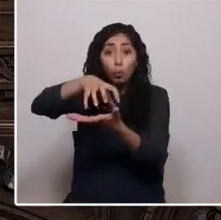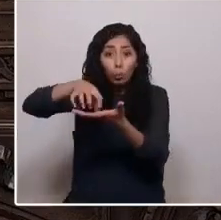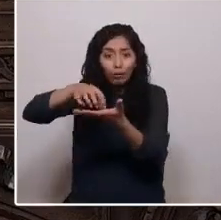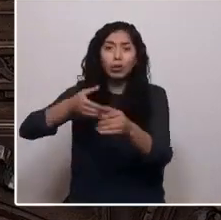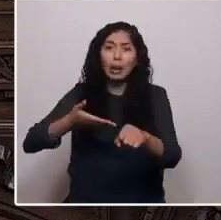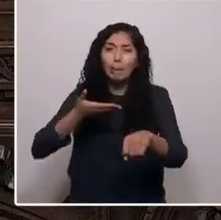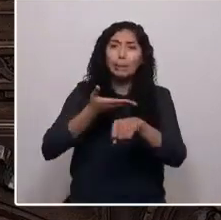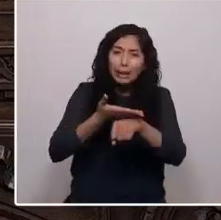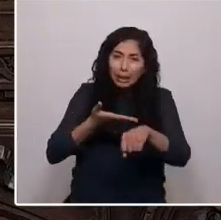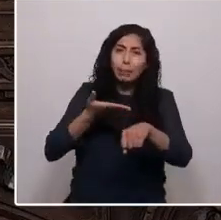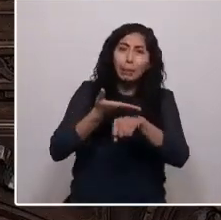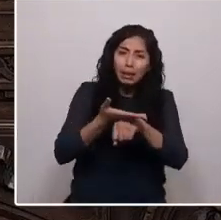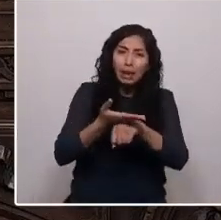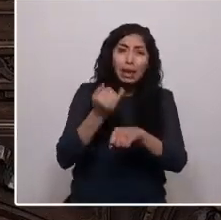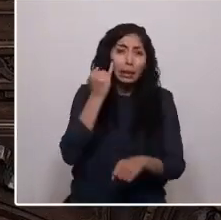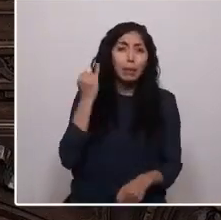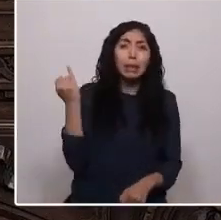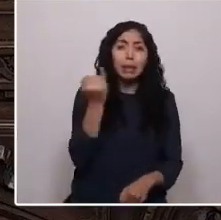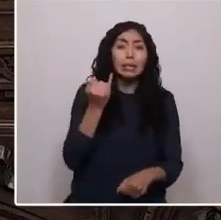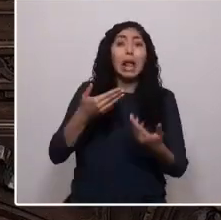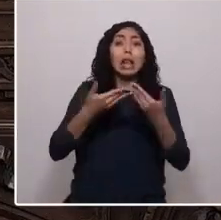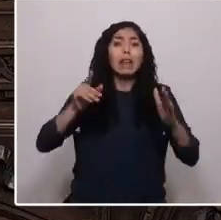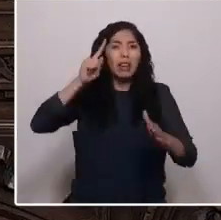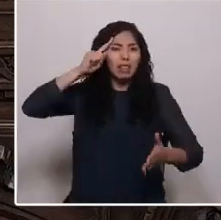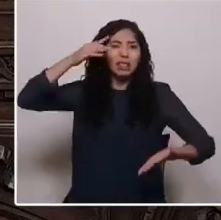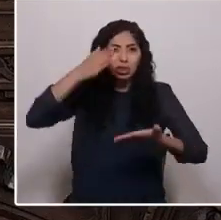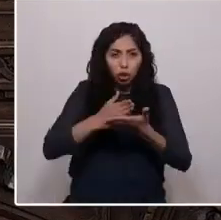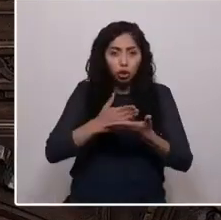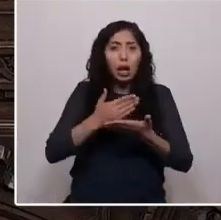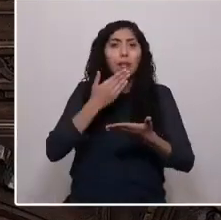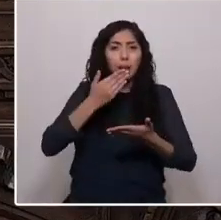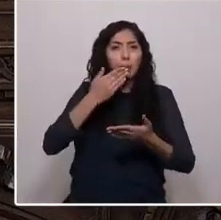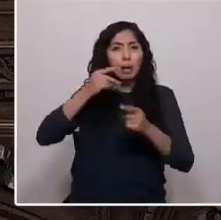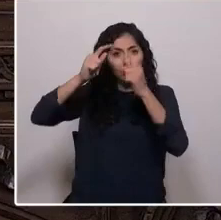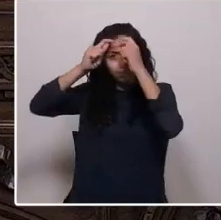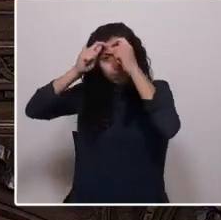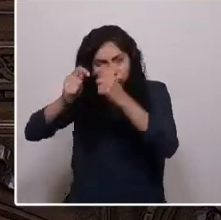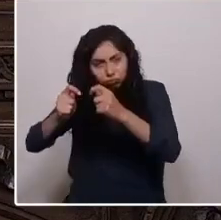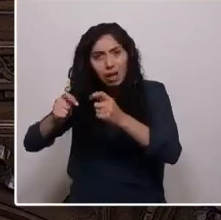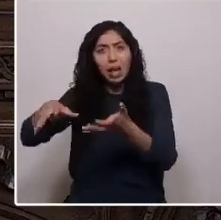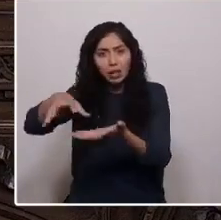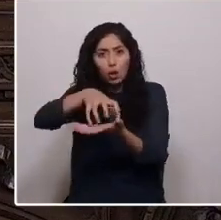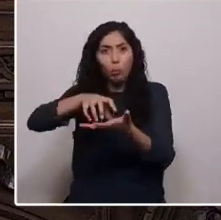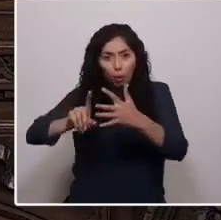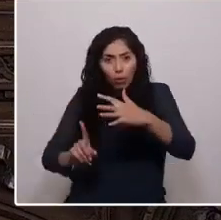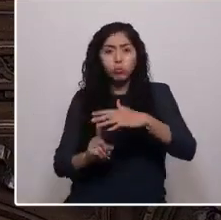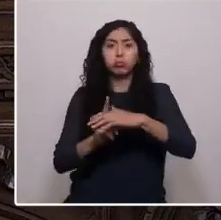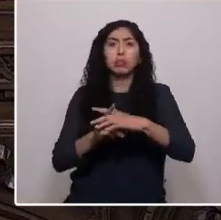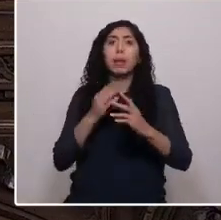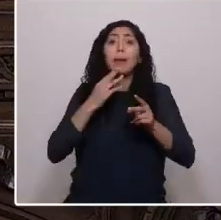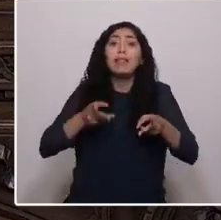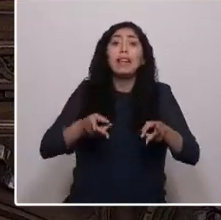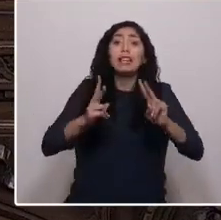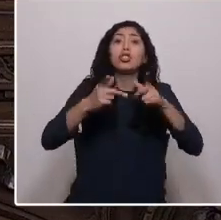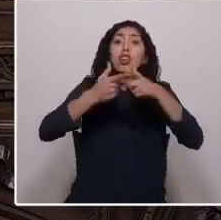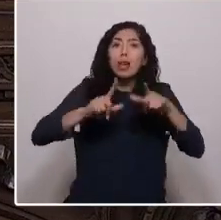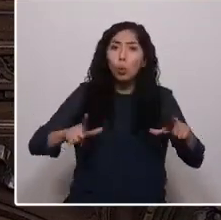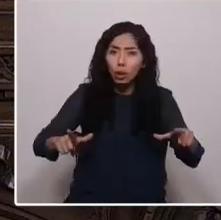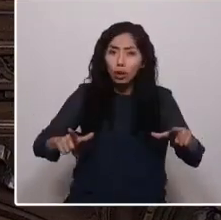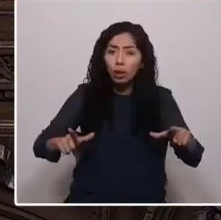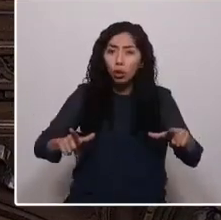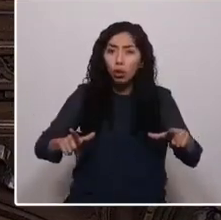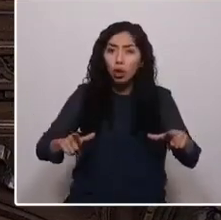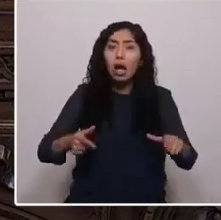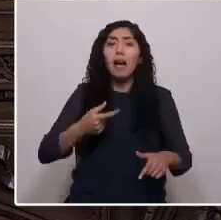la autonomía, la libre determinación, el reconocimiento de las primeras naciones, los derechos lingüísticos, que se